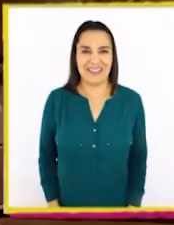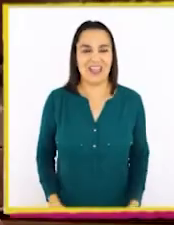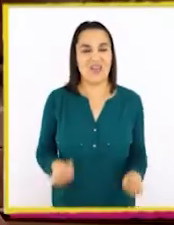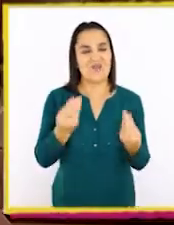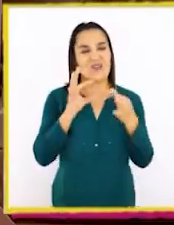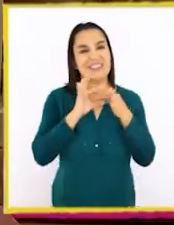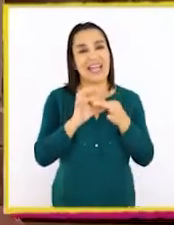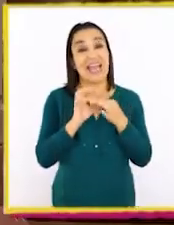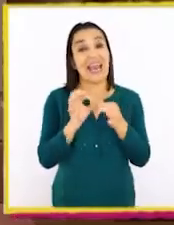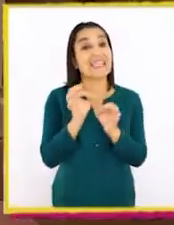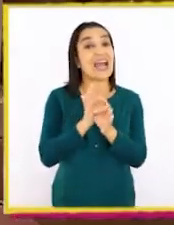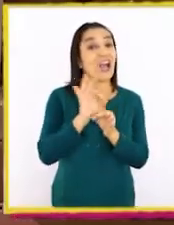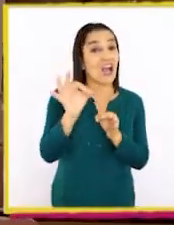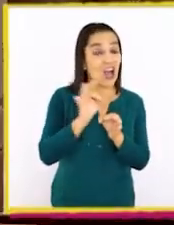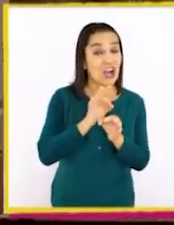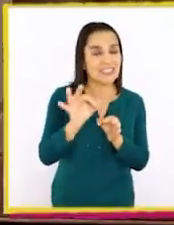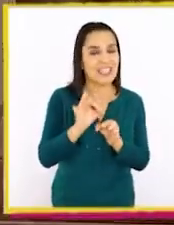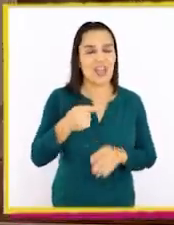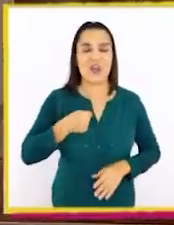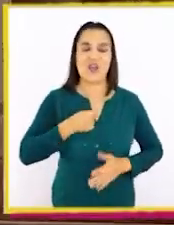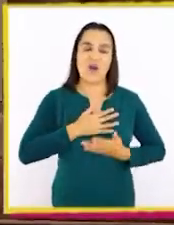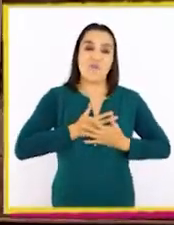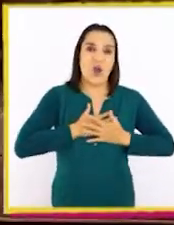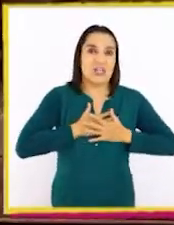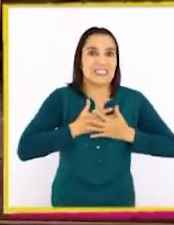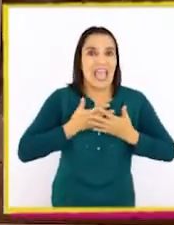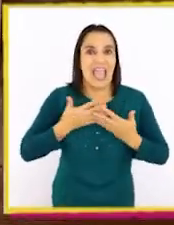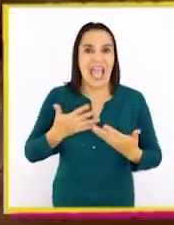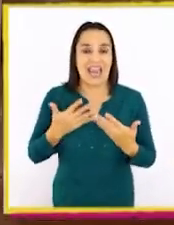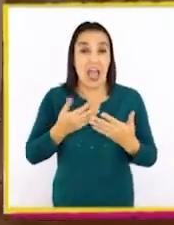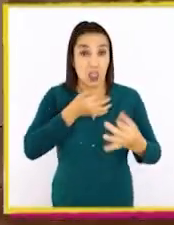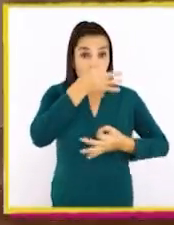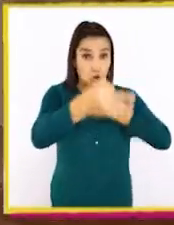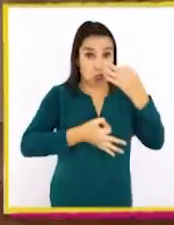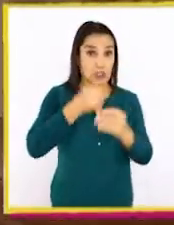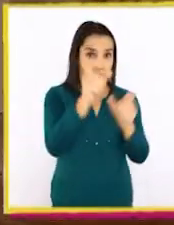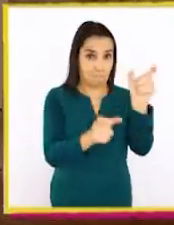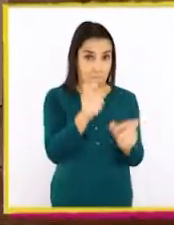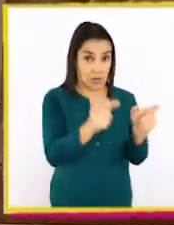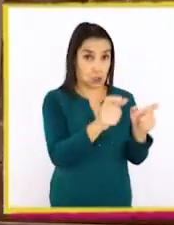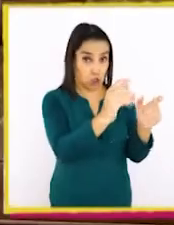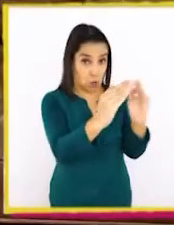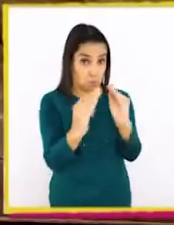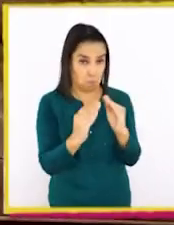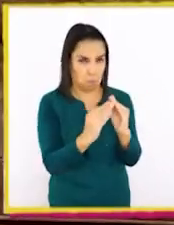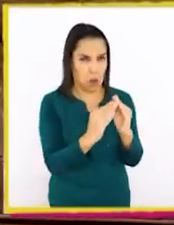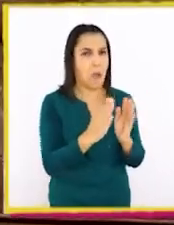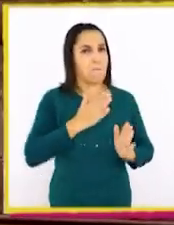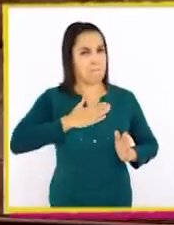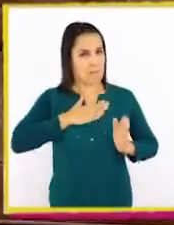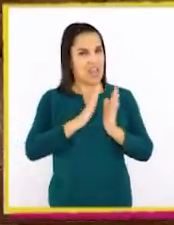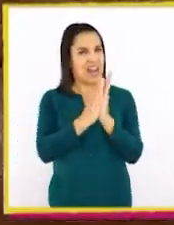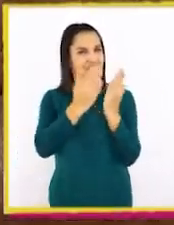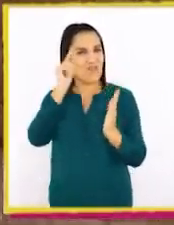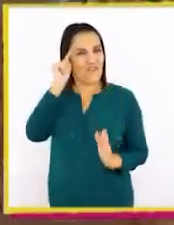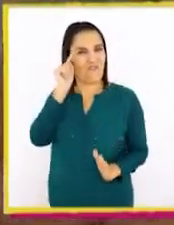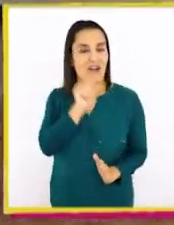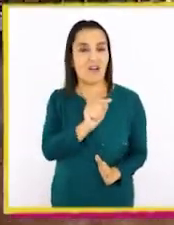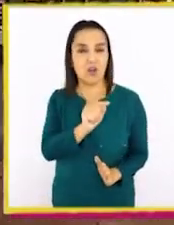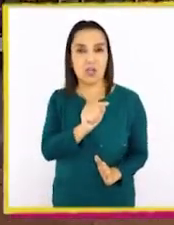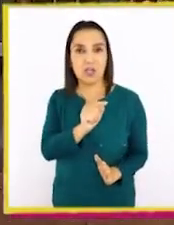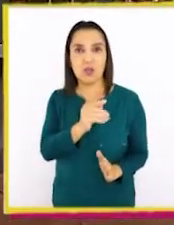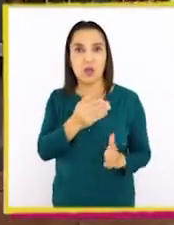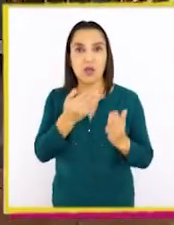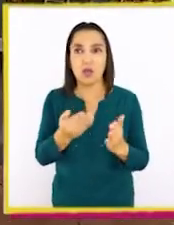Muchas gracias por sus consejos. Estoy tan emocionado porque les conté a mis vecinos cuál era mi libro favorito. Y